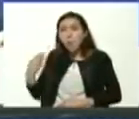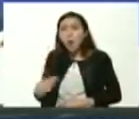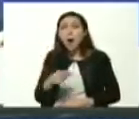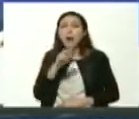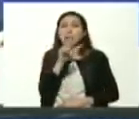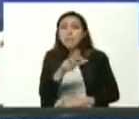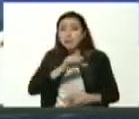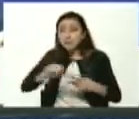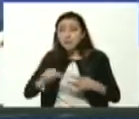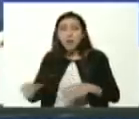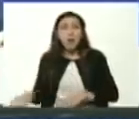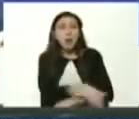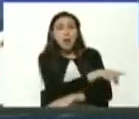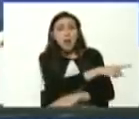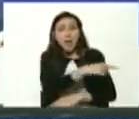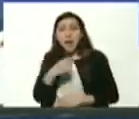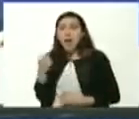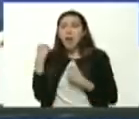semanas en las calles